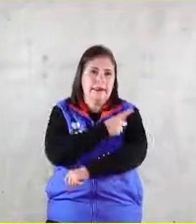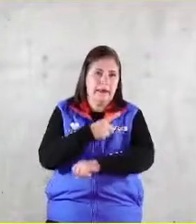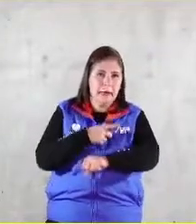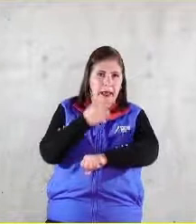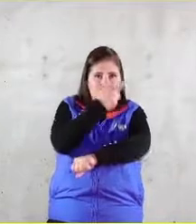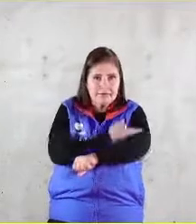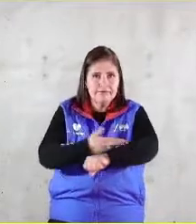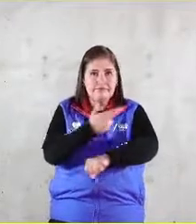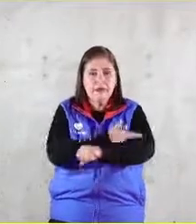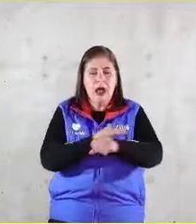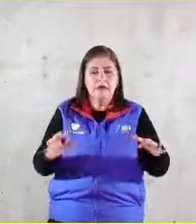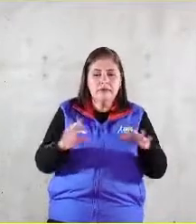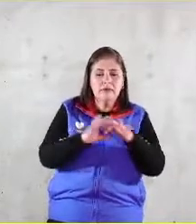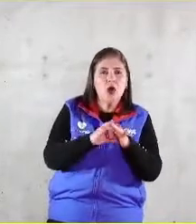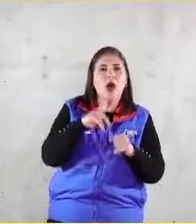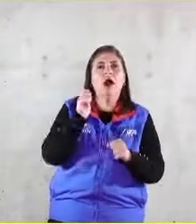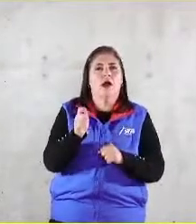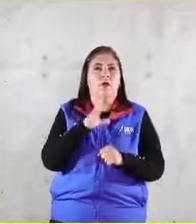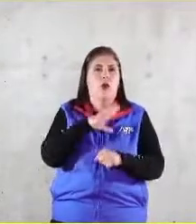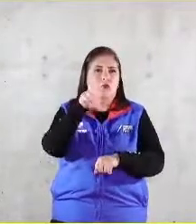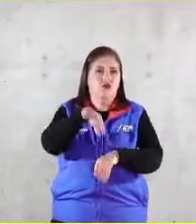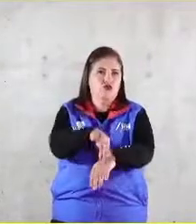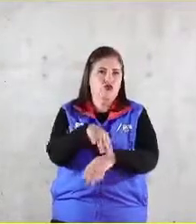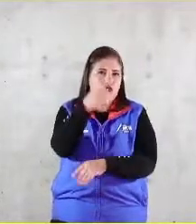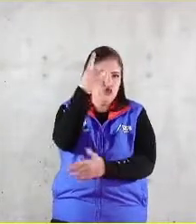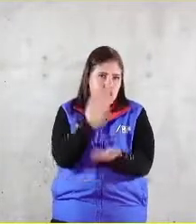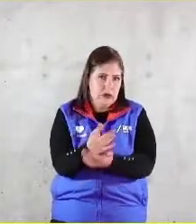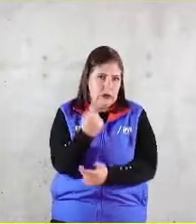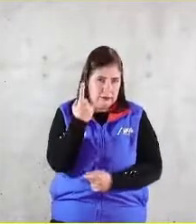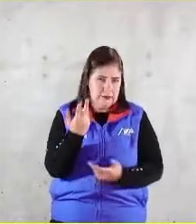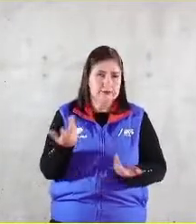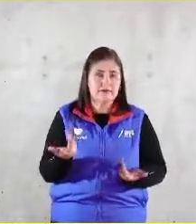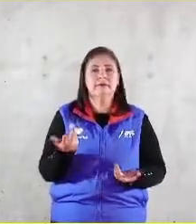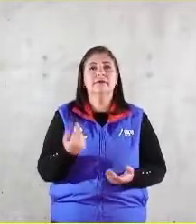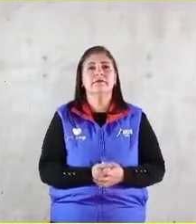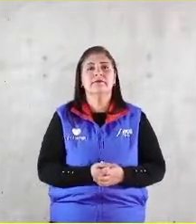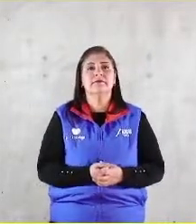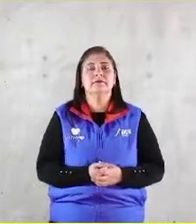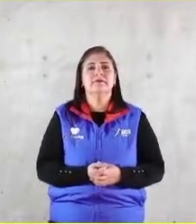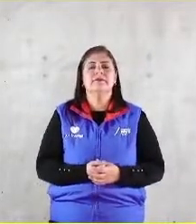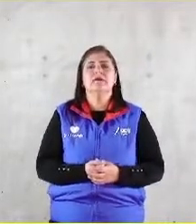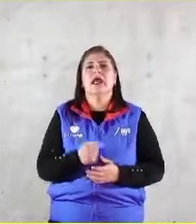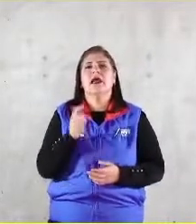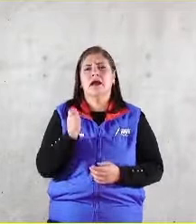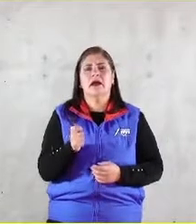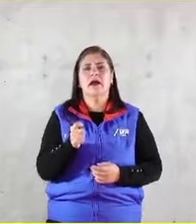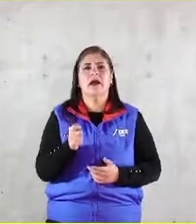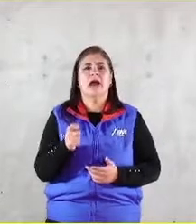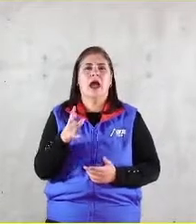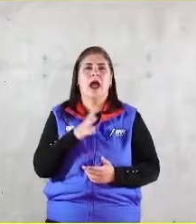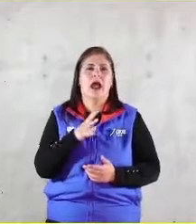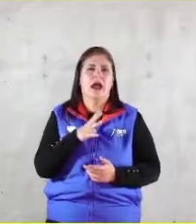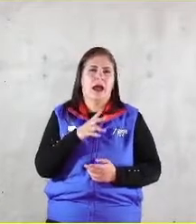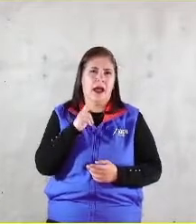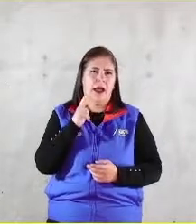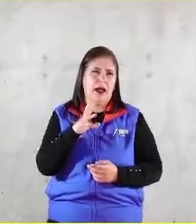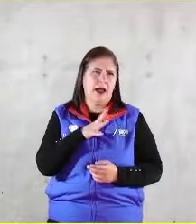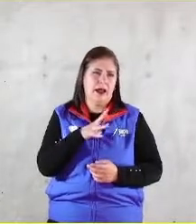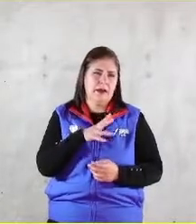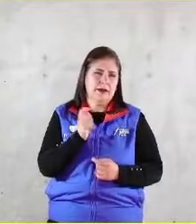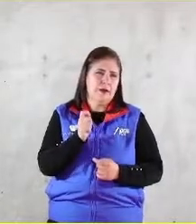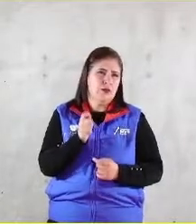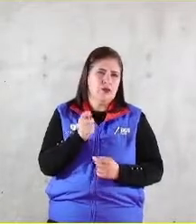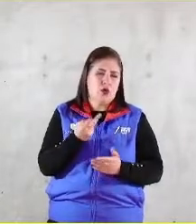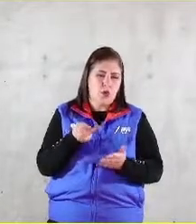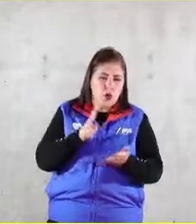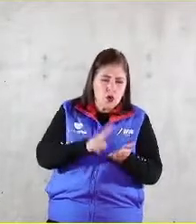como una sola realidad esto se logra ah bueno antes aquí se da una doble una tensión